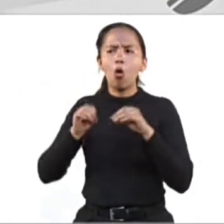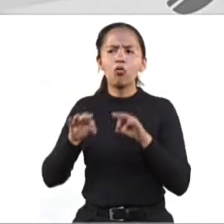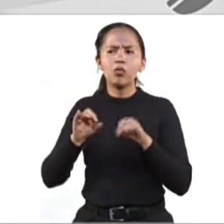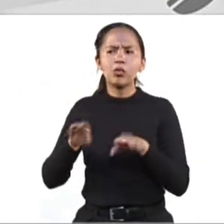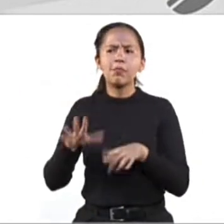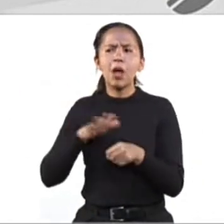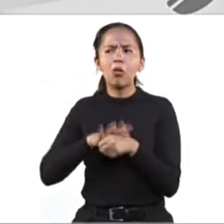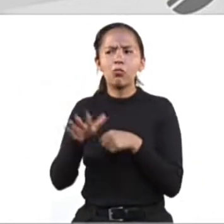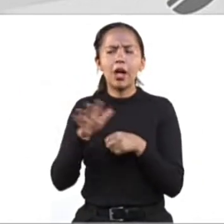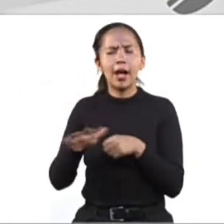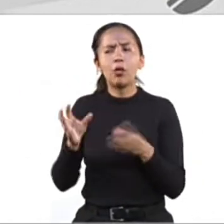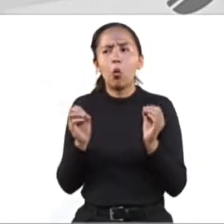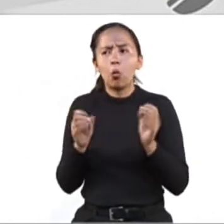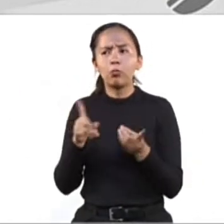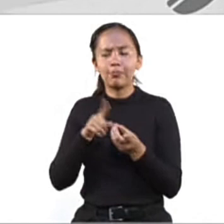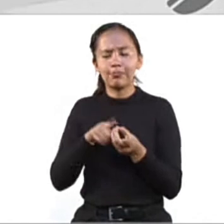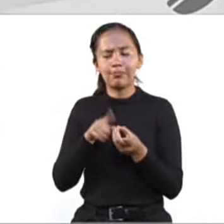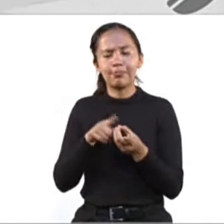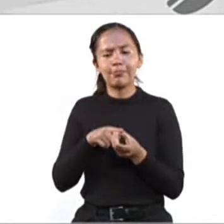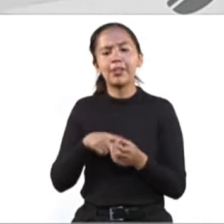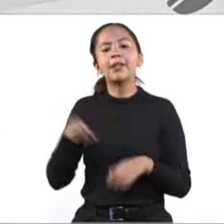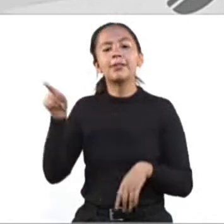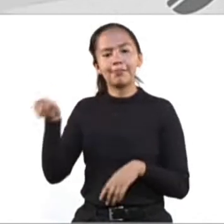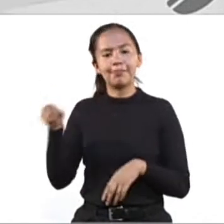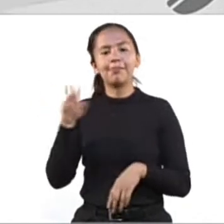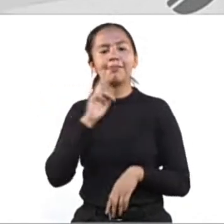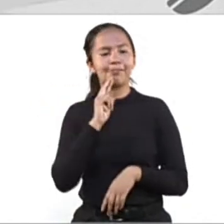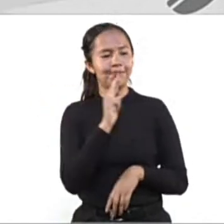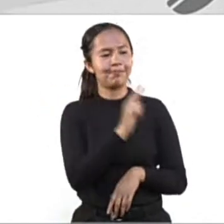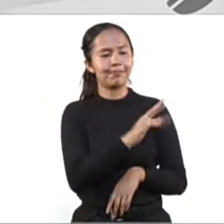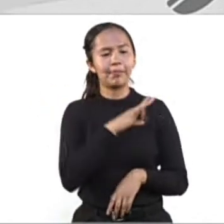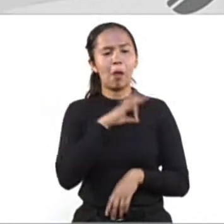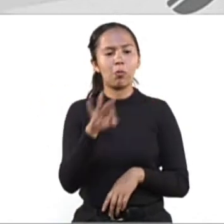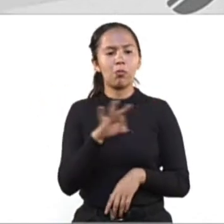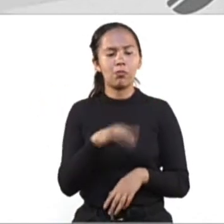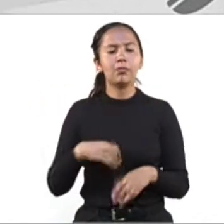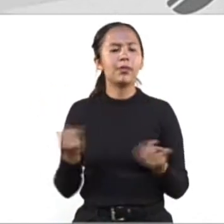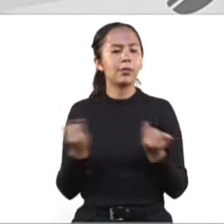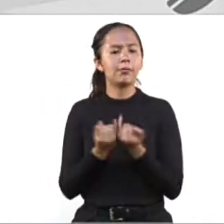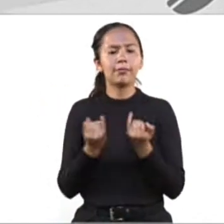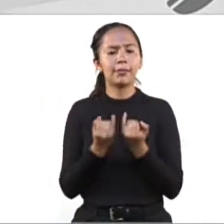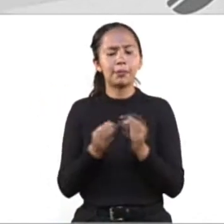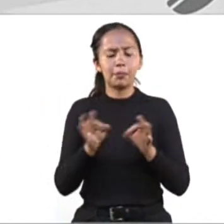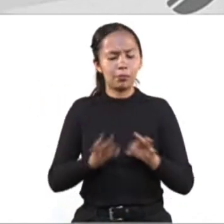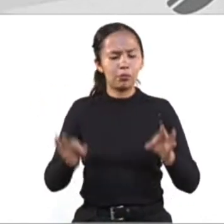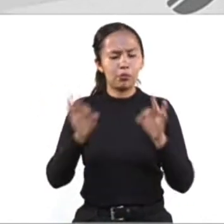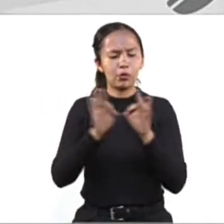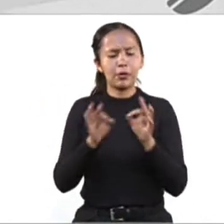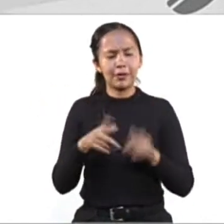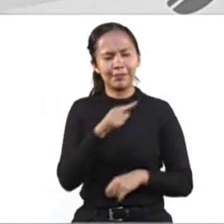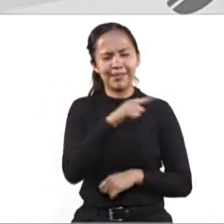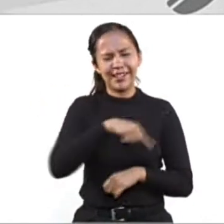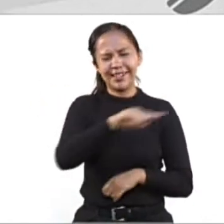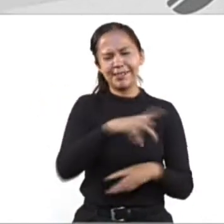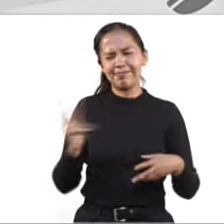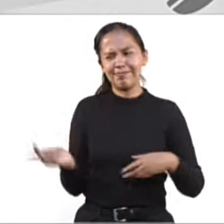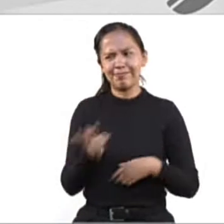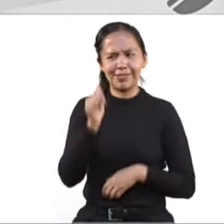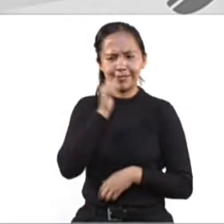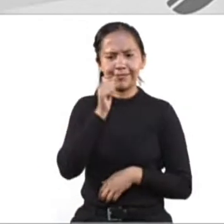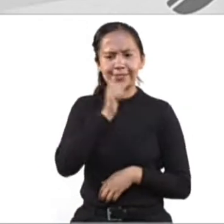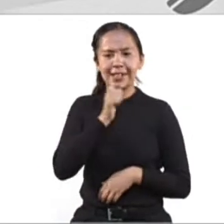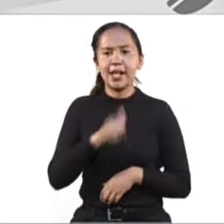está la oficina y cuáles son los horarios de atención de estas oficinas. También lo más fundamental, lo que preguntan los ciudadanos siempre son los